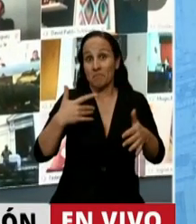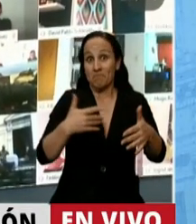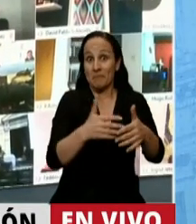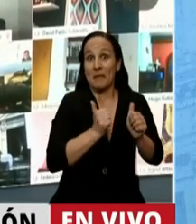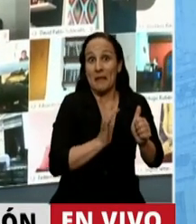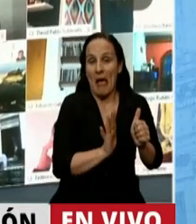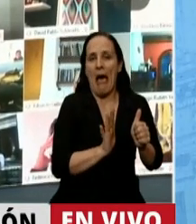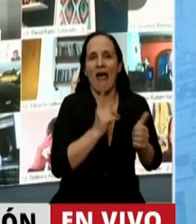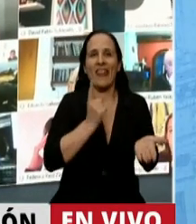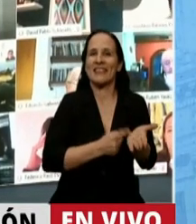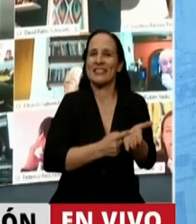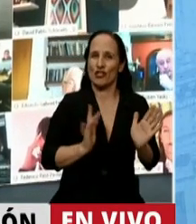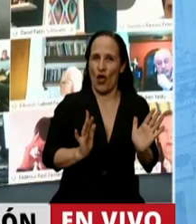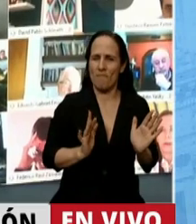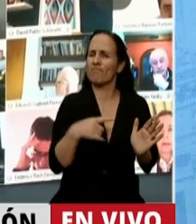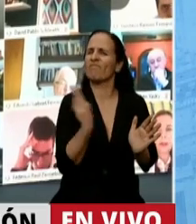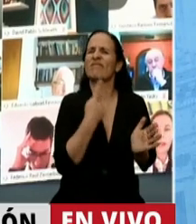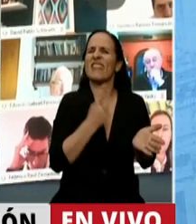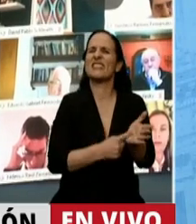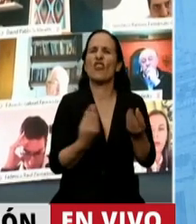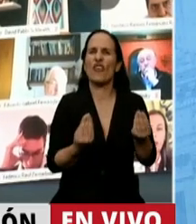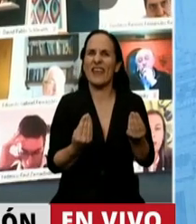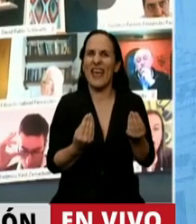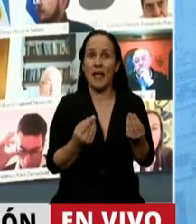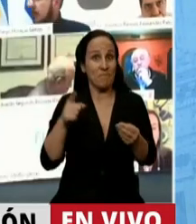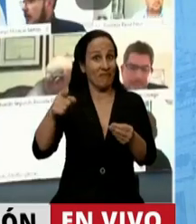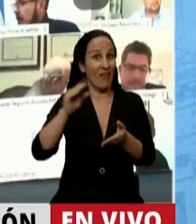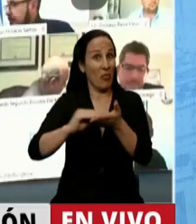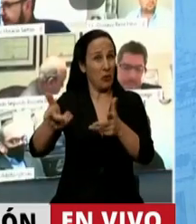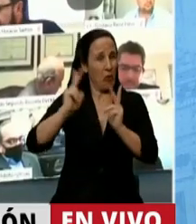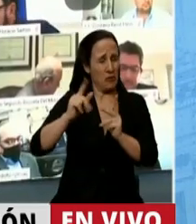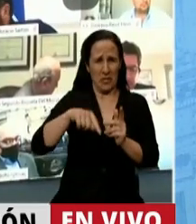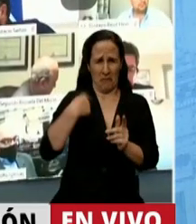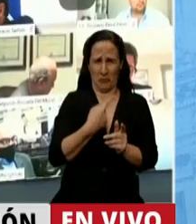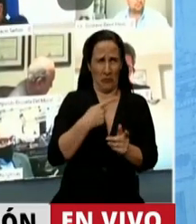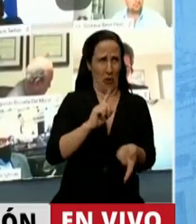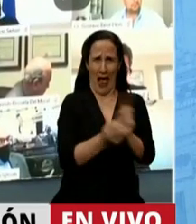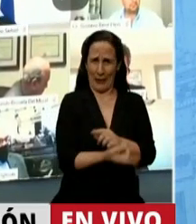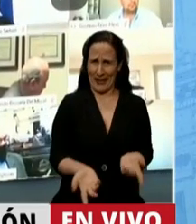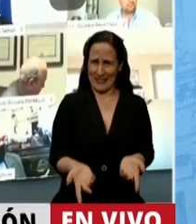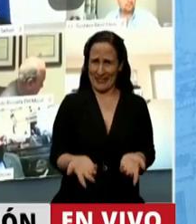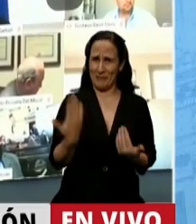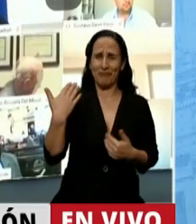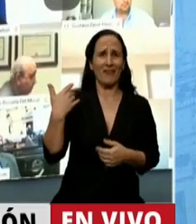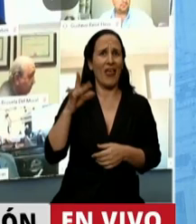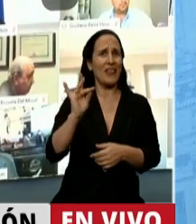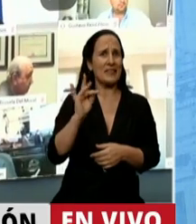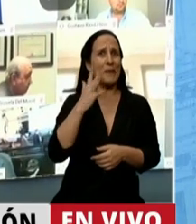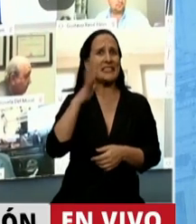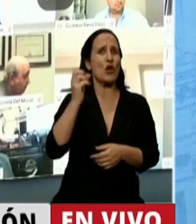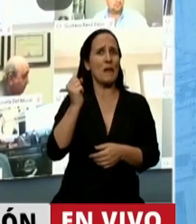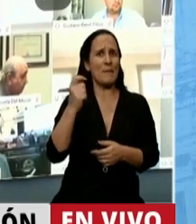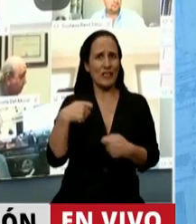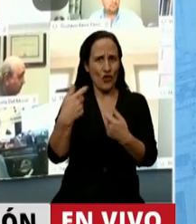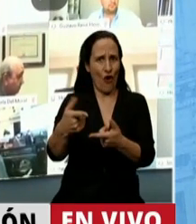decisiones tomamos? Justamente las contrarias a las que dice el Diputado. Porque en diciembre nosotros dimos un bono de 5.000 pesos a los